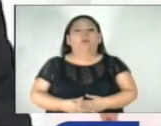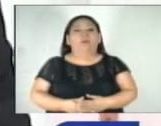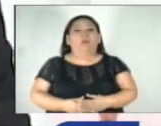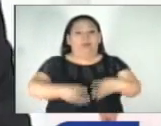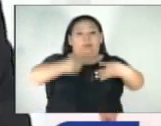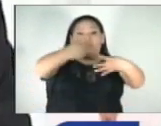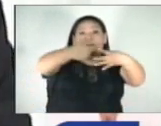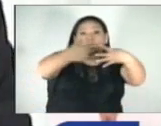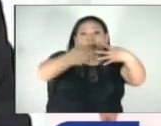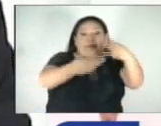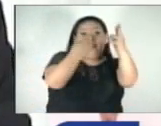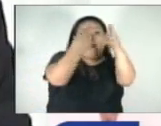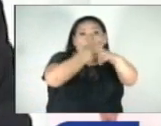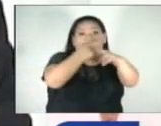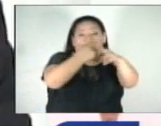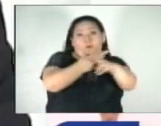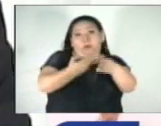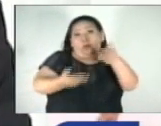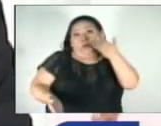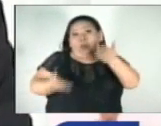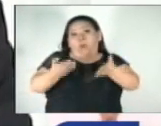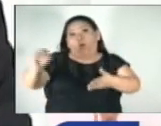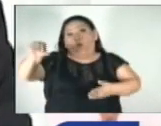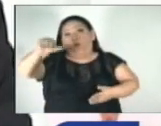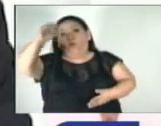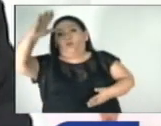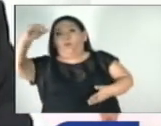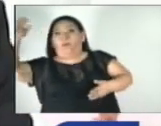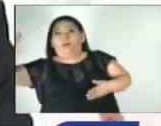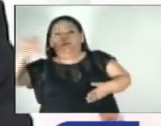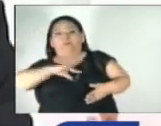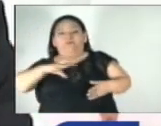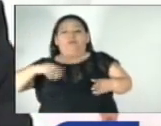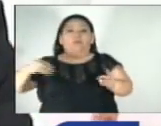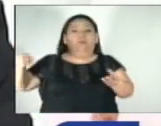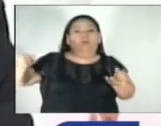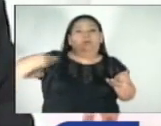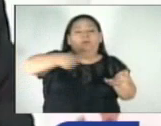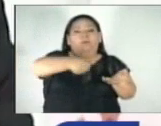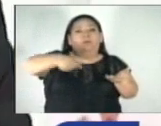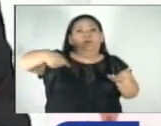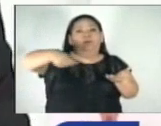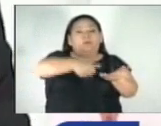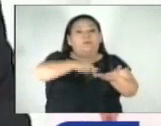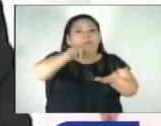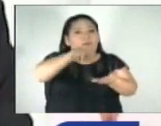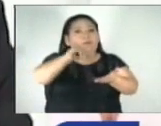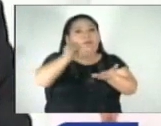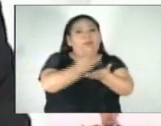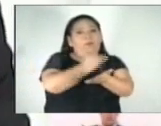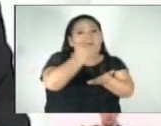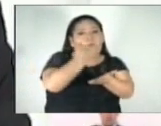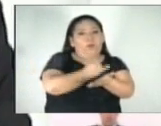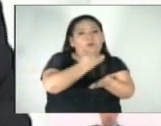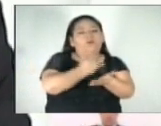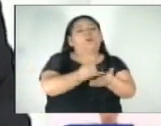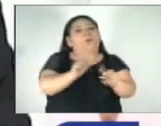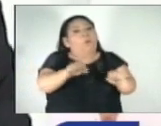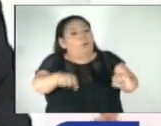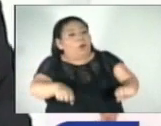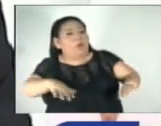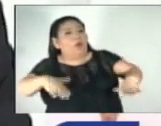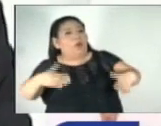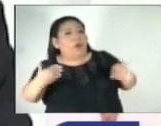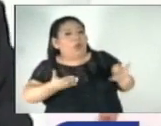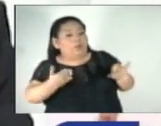reforma las remesas familiares queden de manera literal en la ley de impuestos sobre la renta que justamente sean considerados